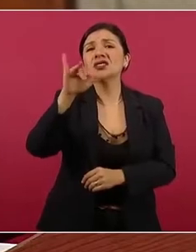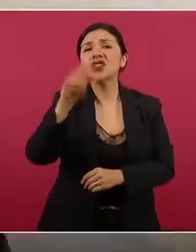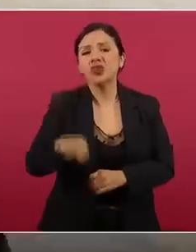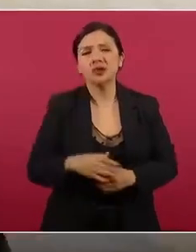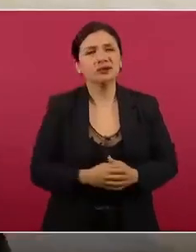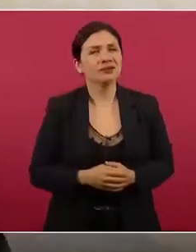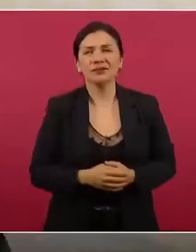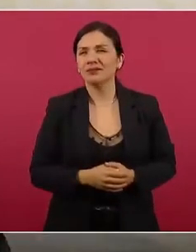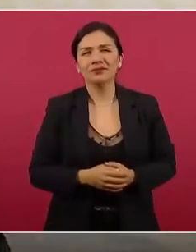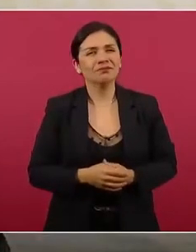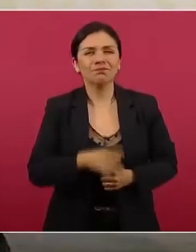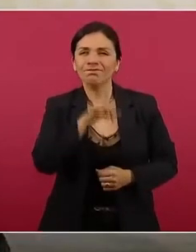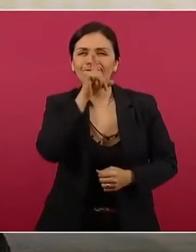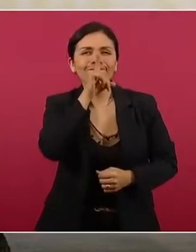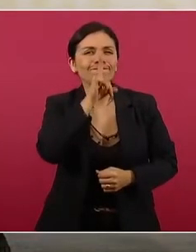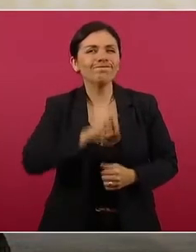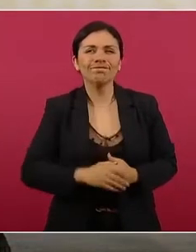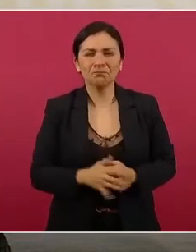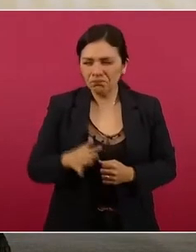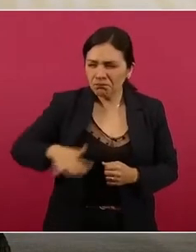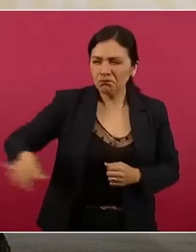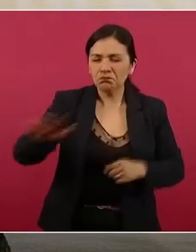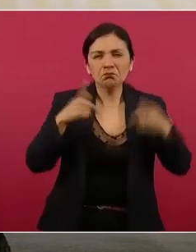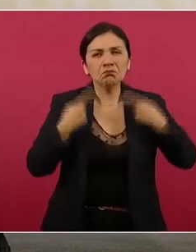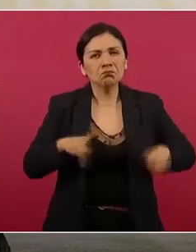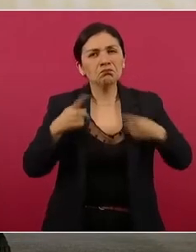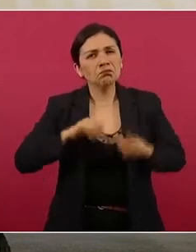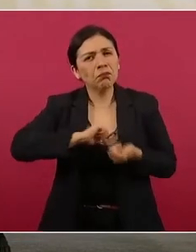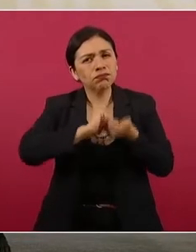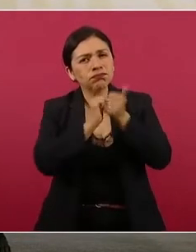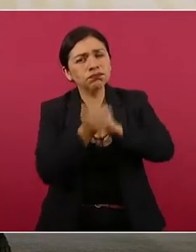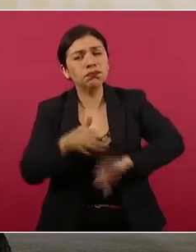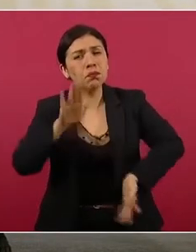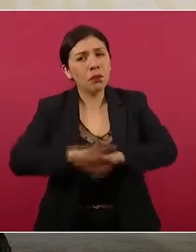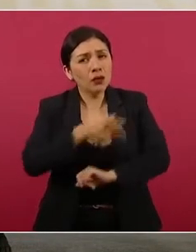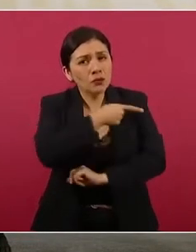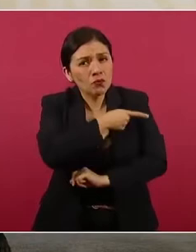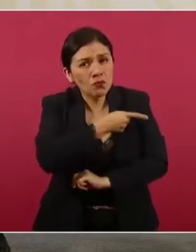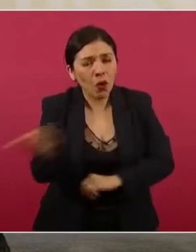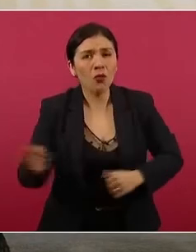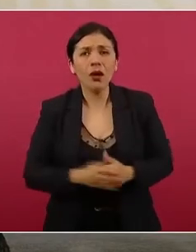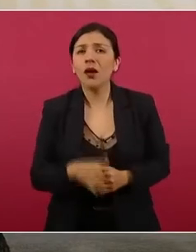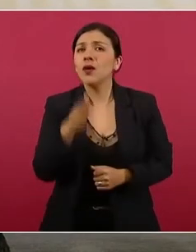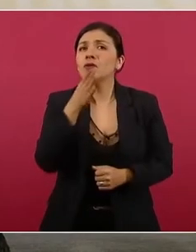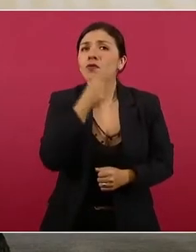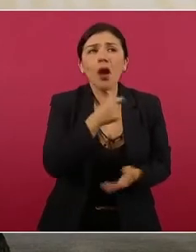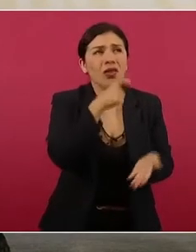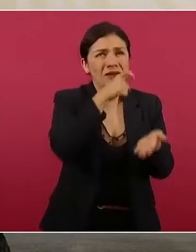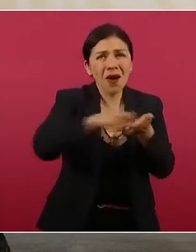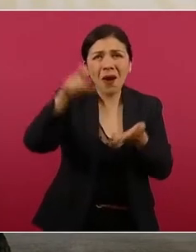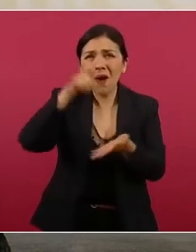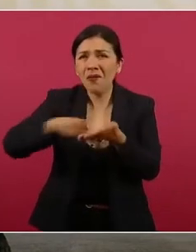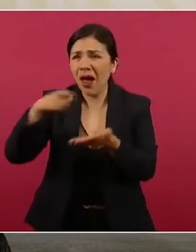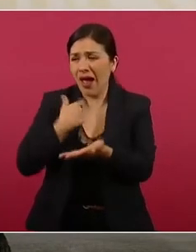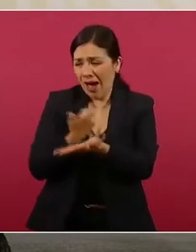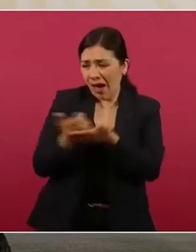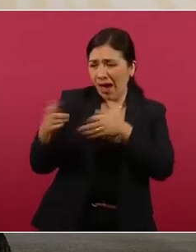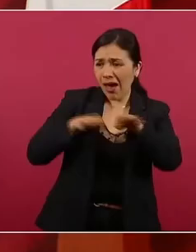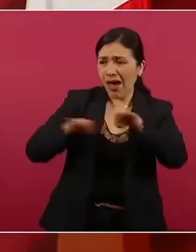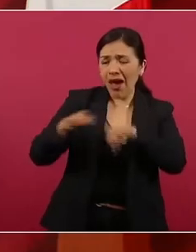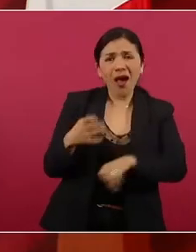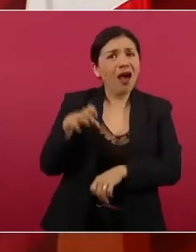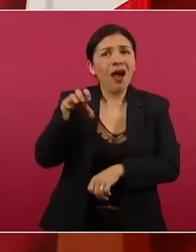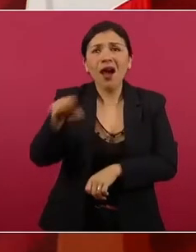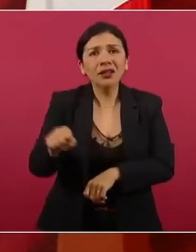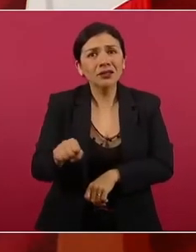Empobrecieron a la gente. Perdió poder adquisitivo el salario en todo el periodo neoliberal,